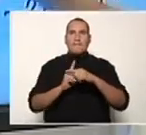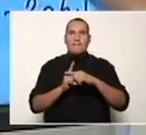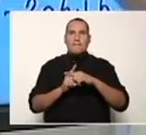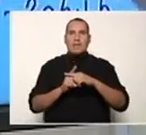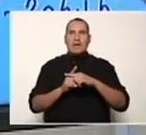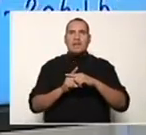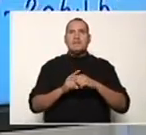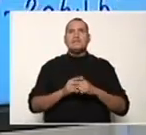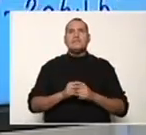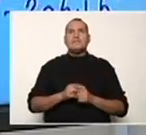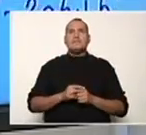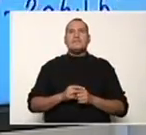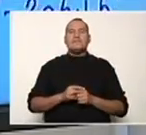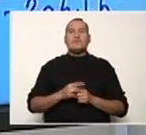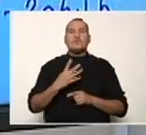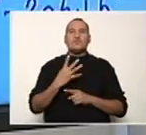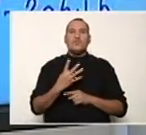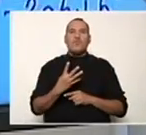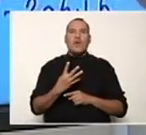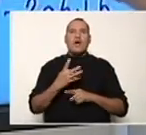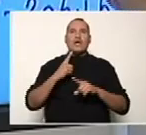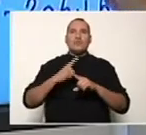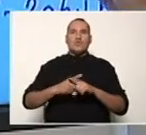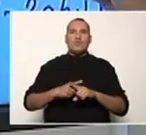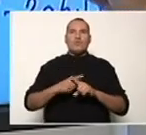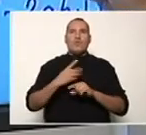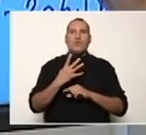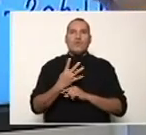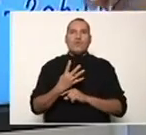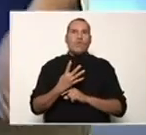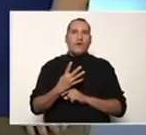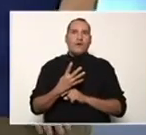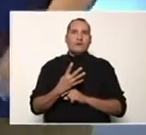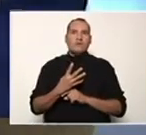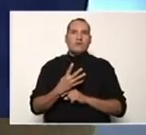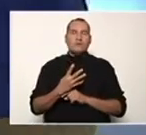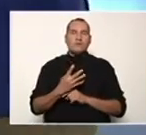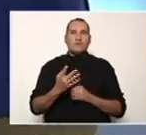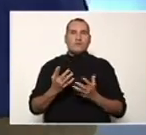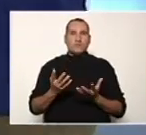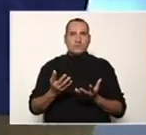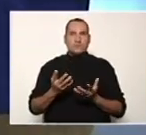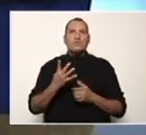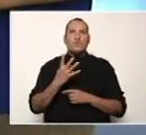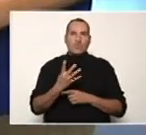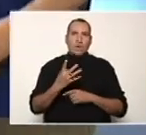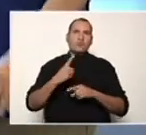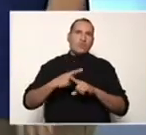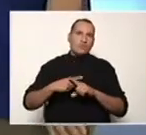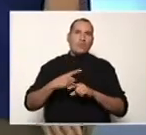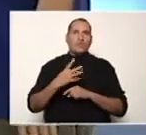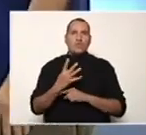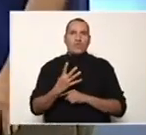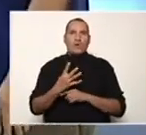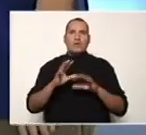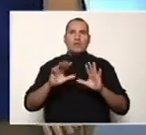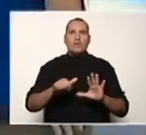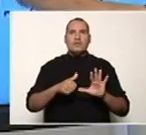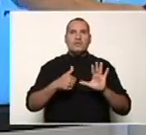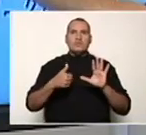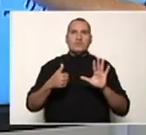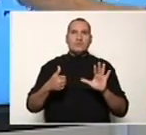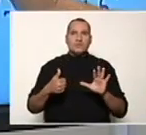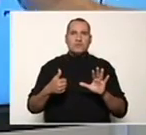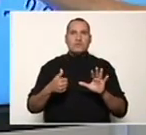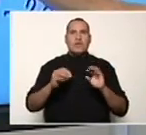Más 4 elevado a la 2. Eso es multiplicar 4 dos veces. 4 por 4. 4 por